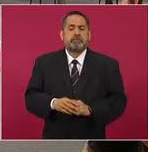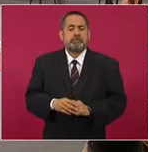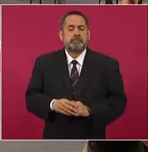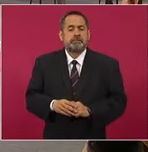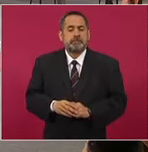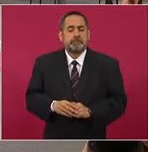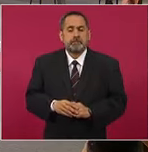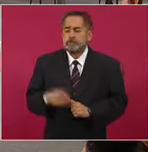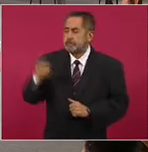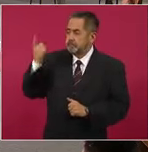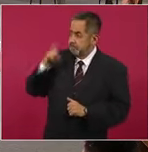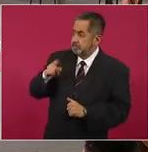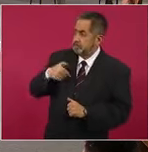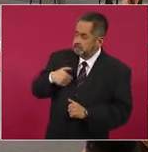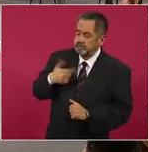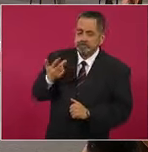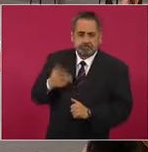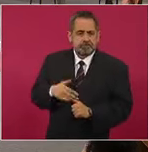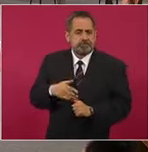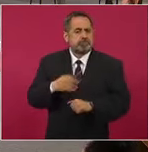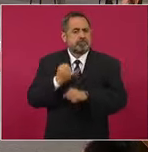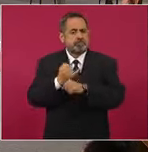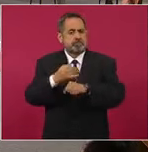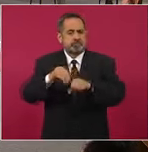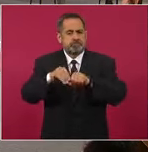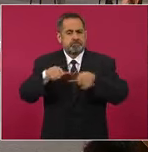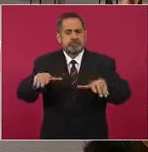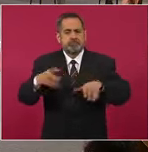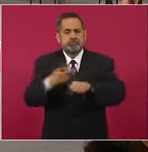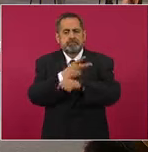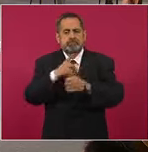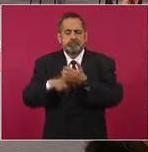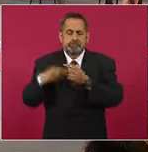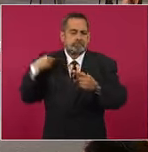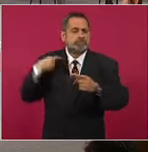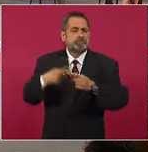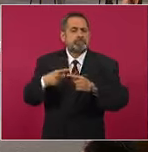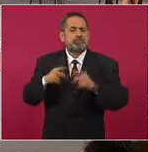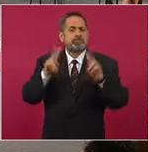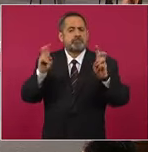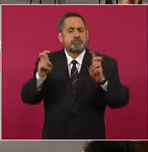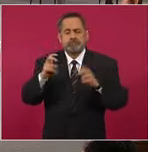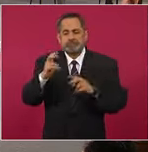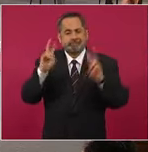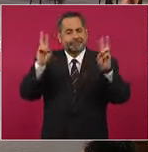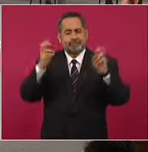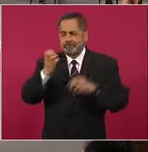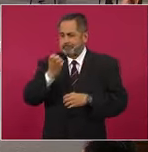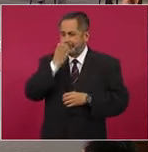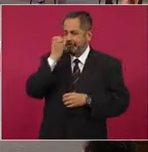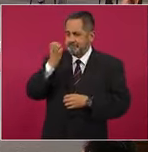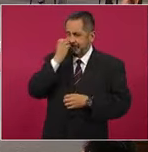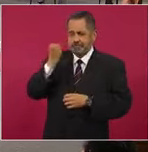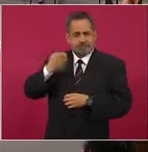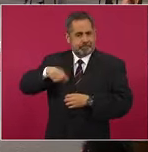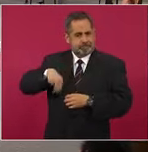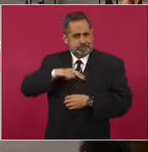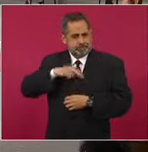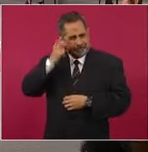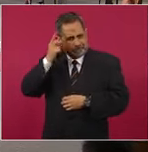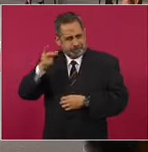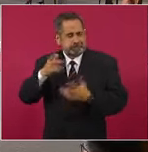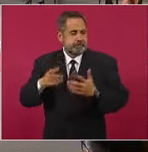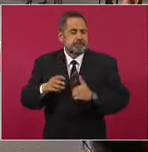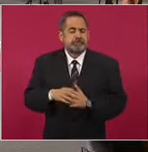Conforme a sus instrucciones, señor presidente, con el fin de informar sobre los resultados y acciones del programa de la Escuela Es Nuestra, me permito dar a conocer los